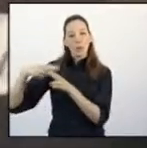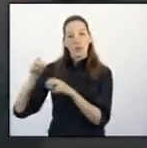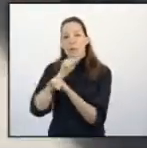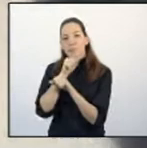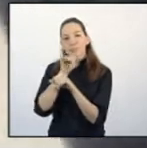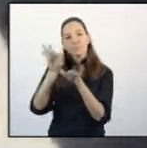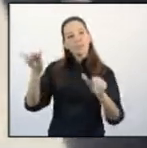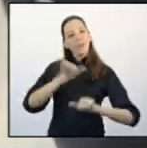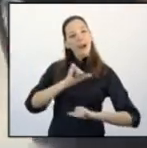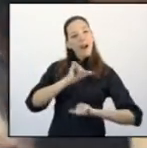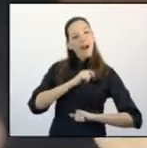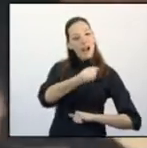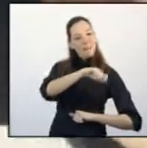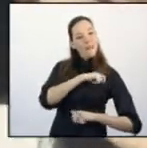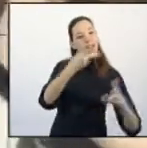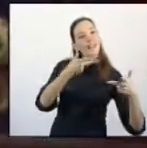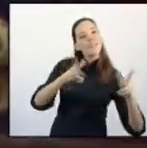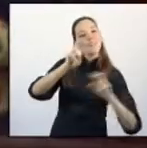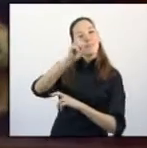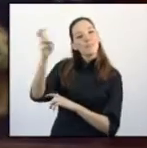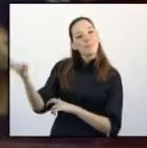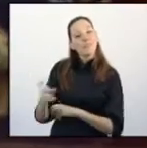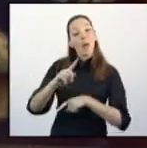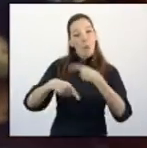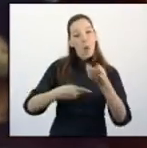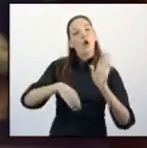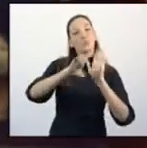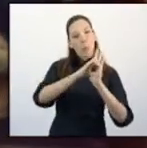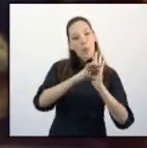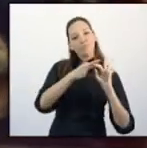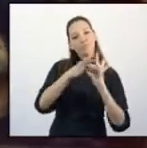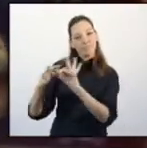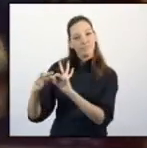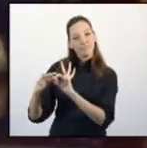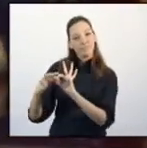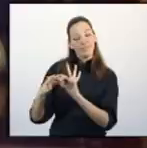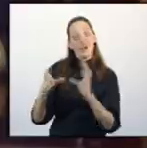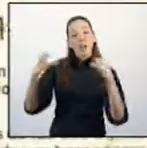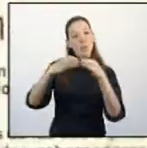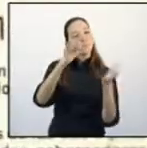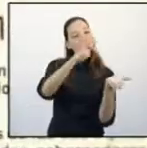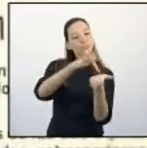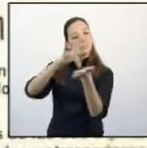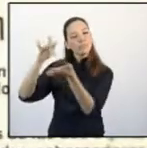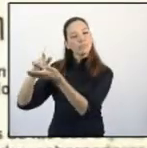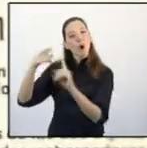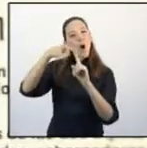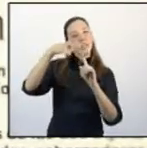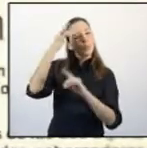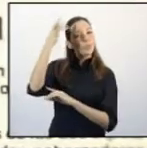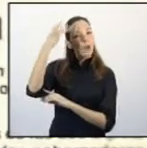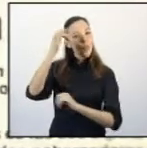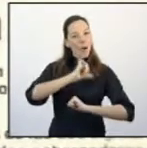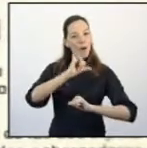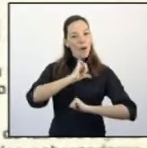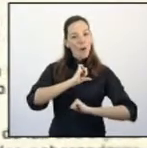esperanza en una España libre y plural que luego sellaría la constitución. Tras muchas reuniones en busca del sueño autonómico,